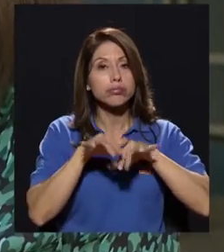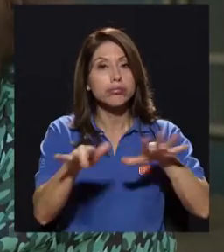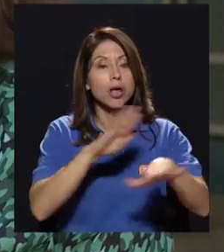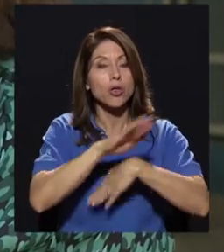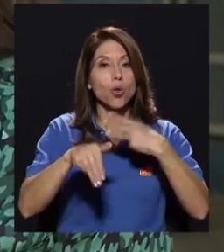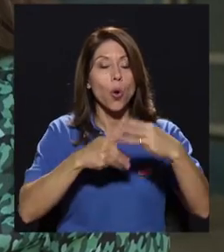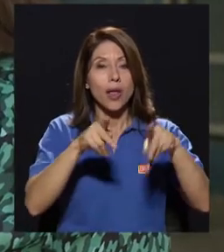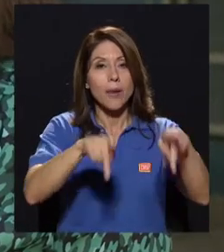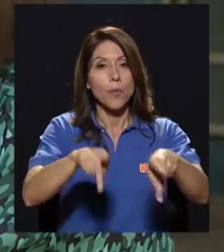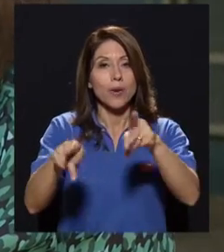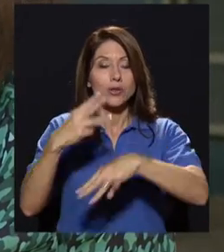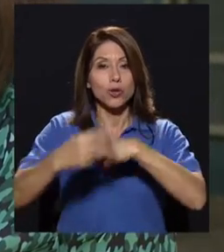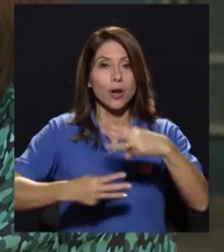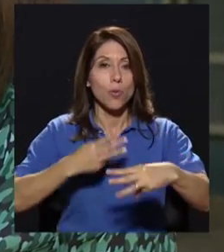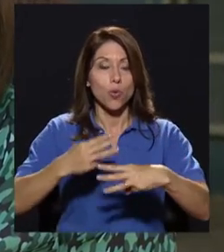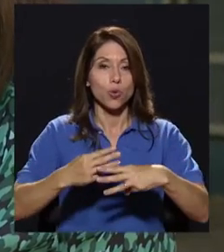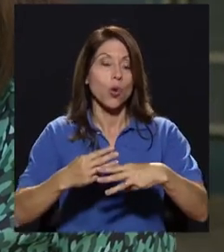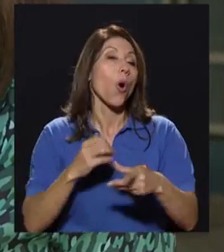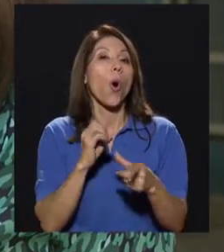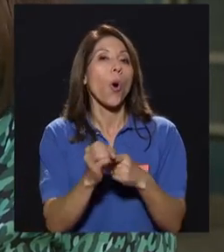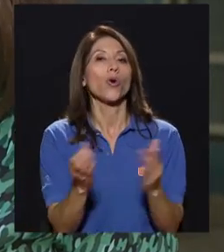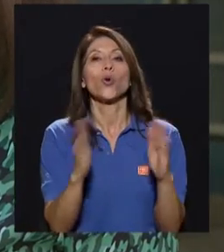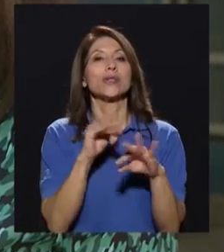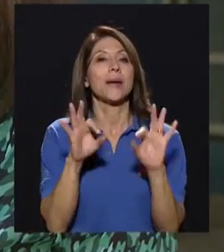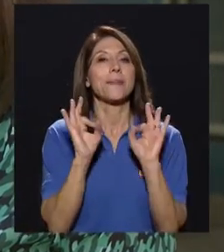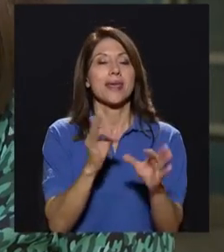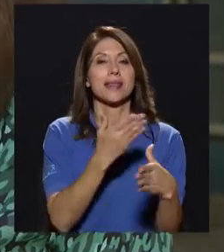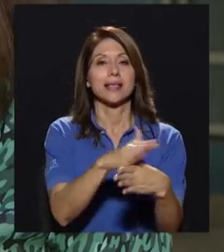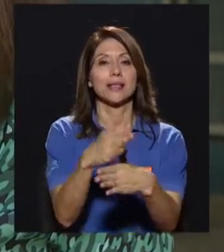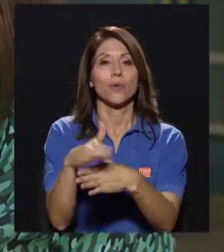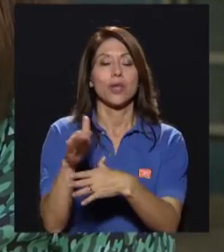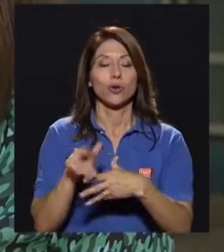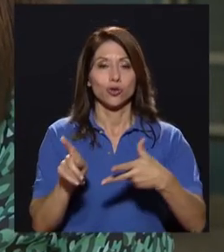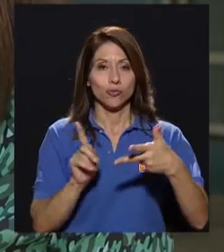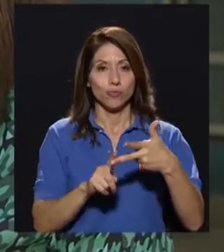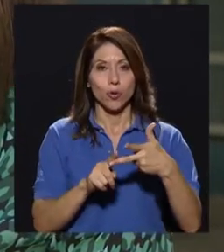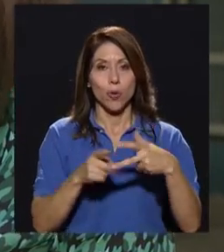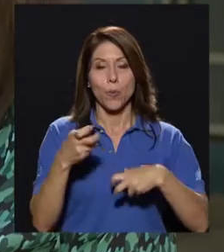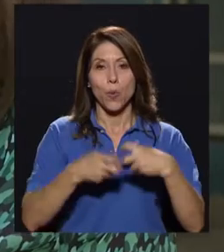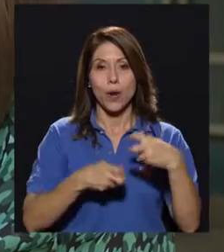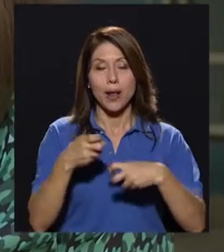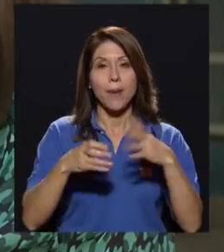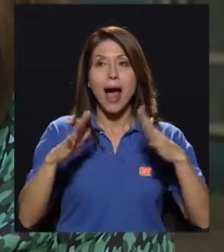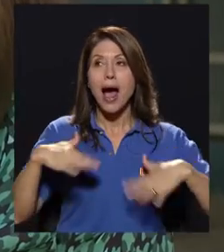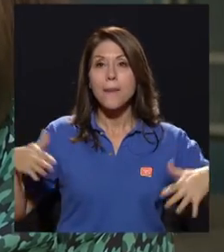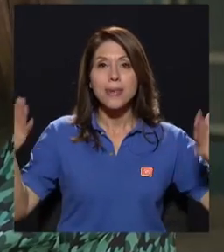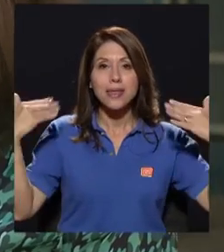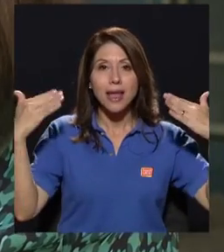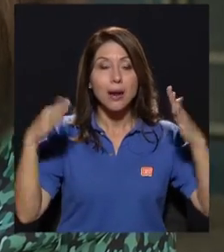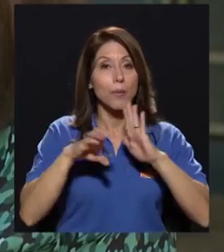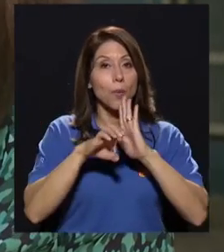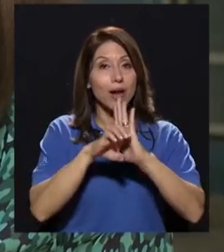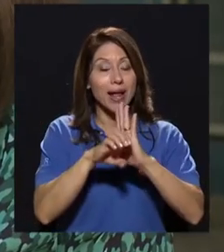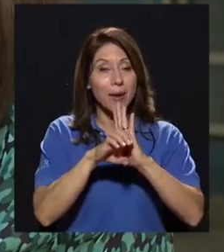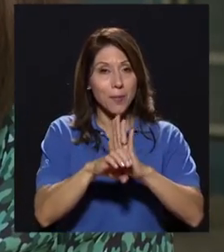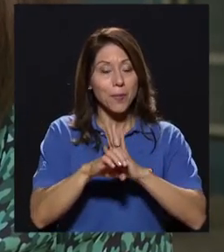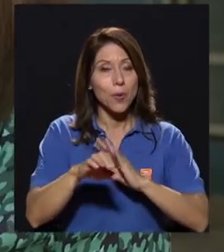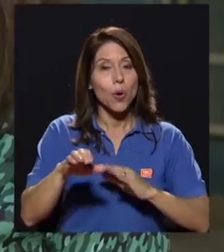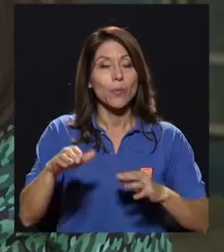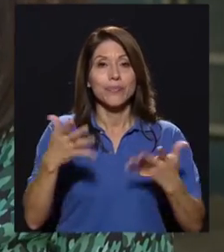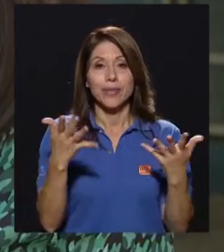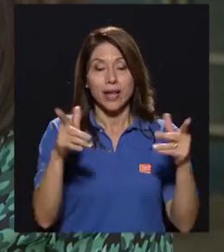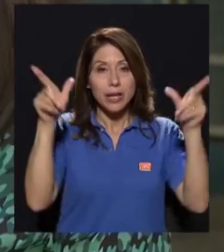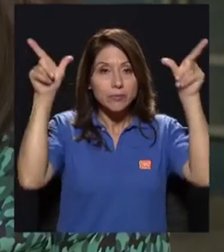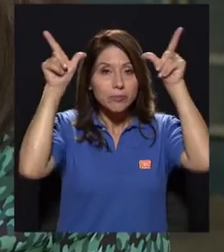o los alimentos no están bien distribuidos. Y luego tenemos un problema ambiental, la producción ganadera tiene un costo asociado, ¿verdad?